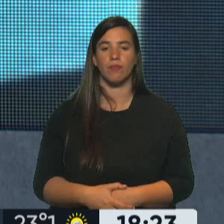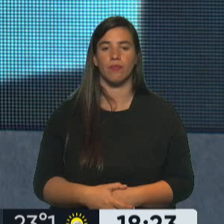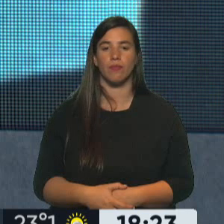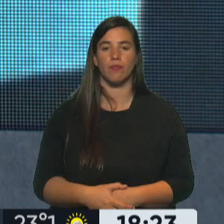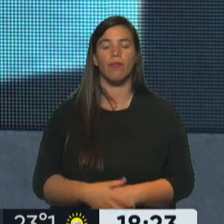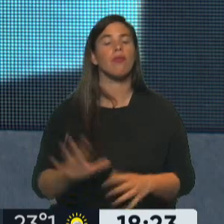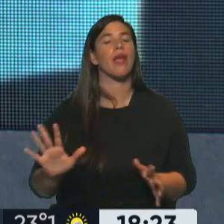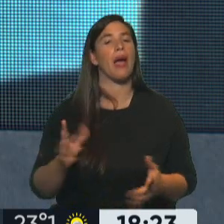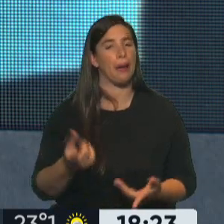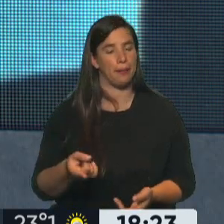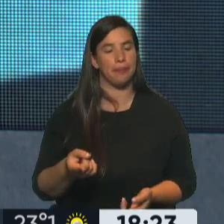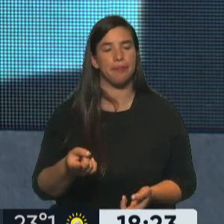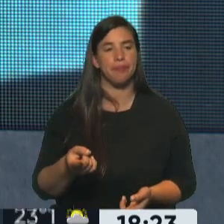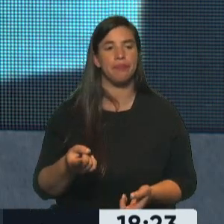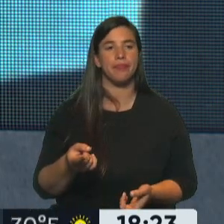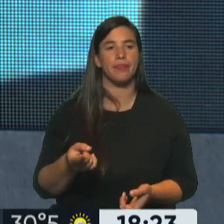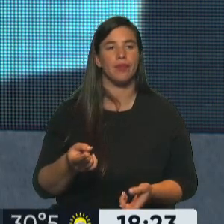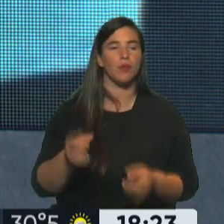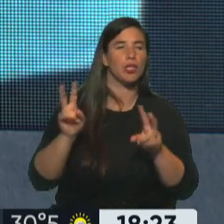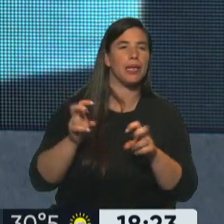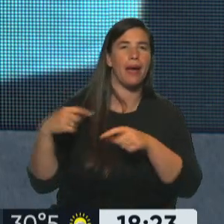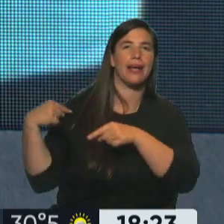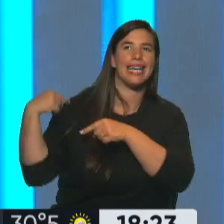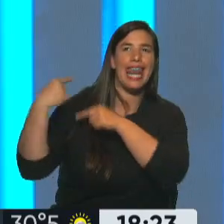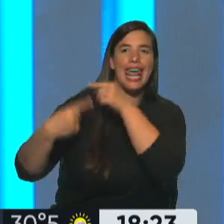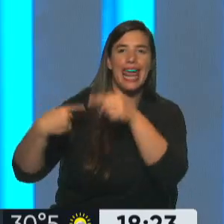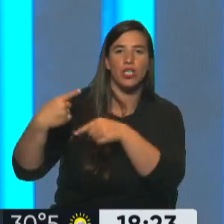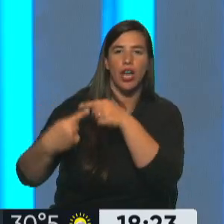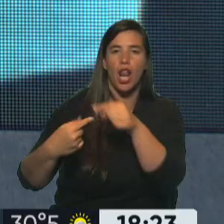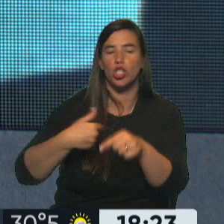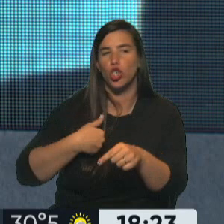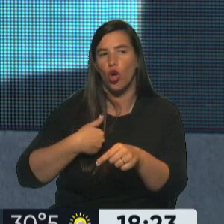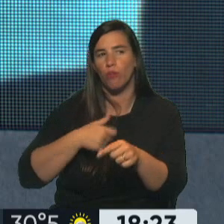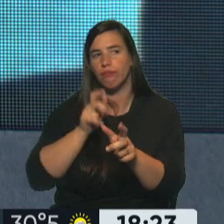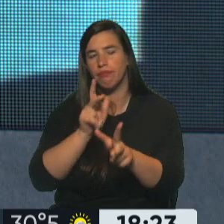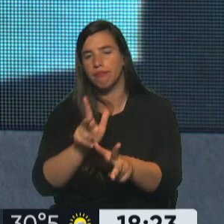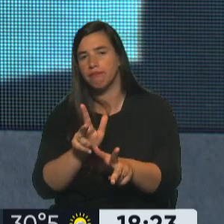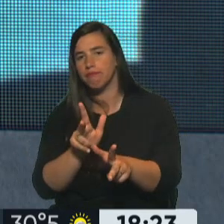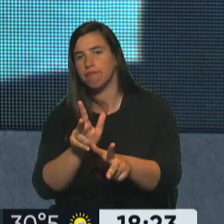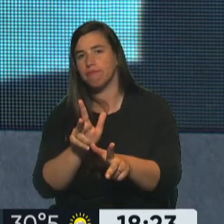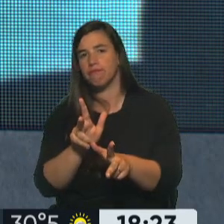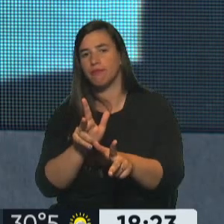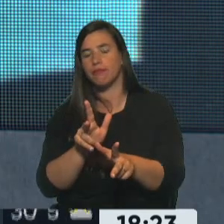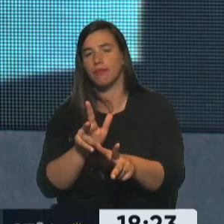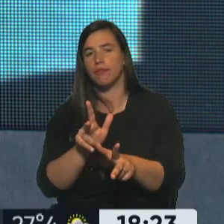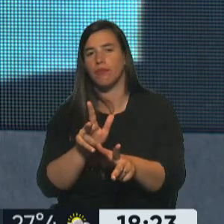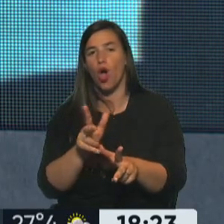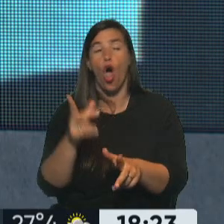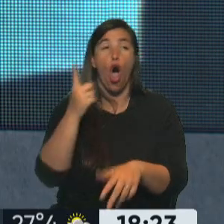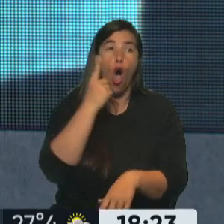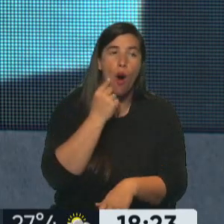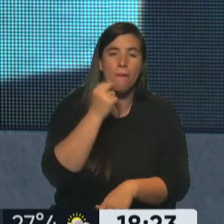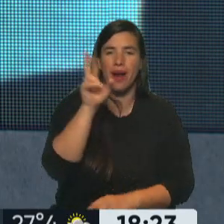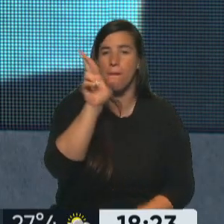Por una cuestión generacional yo puedo mencionar, querido Rulo, a hombres y mujeres que